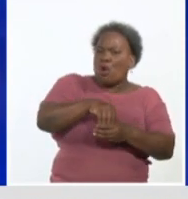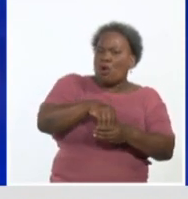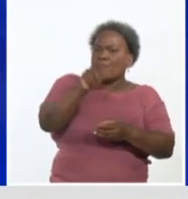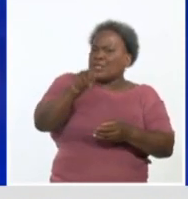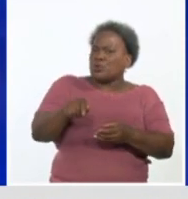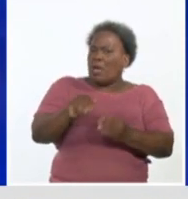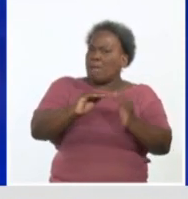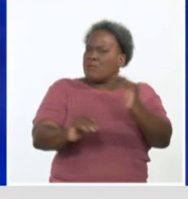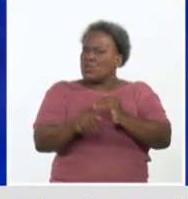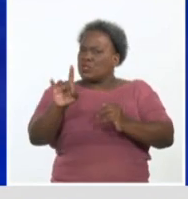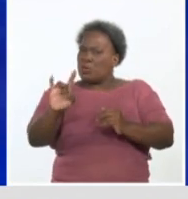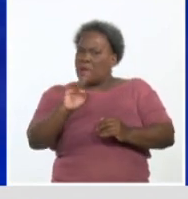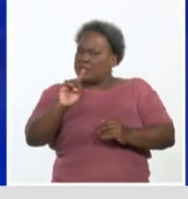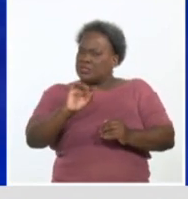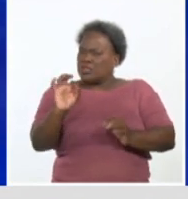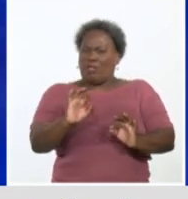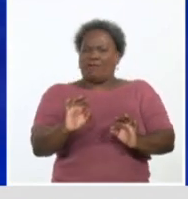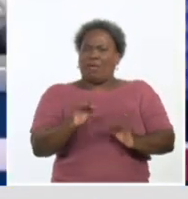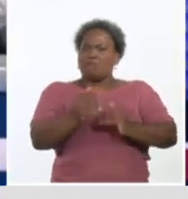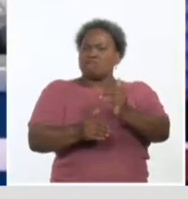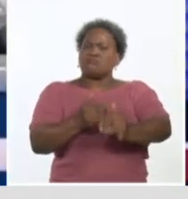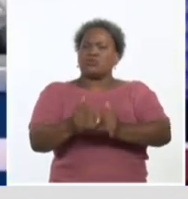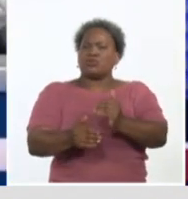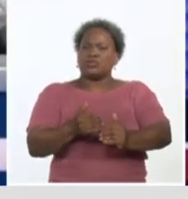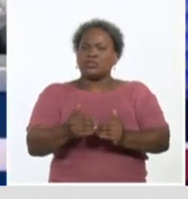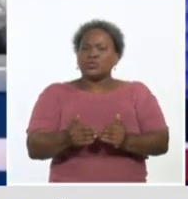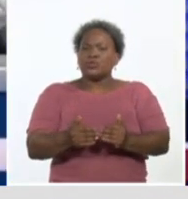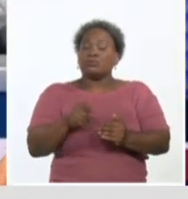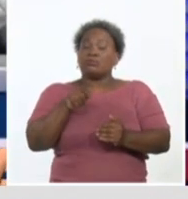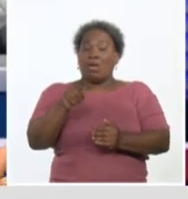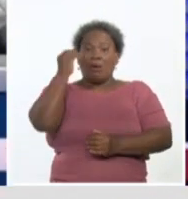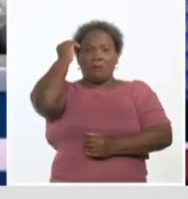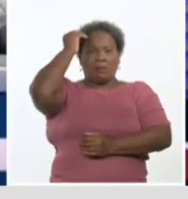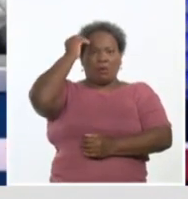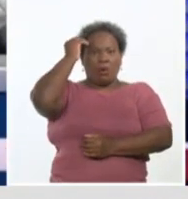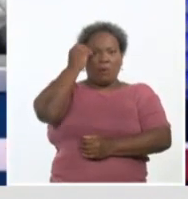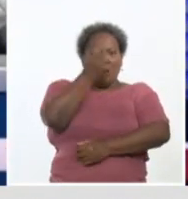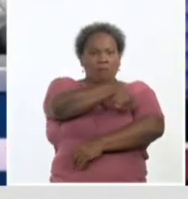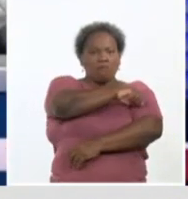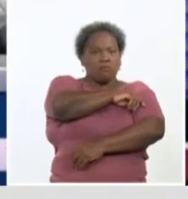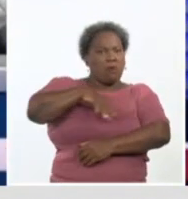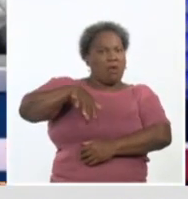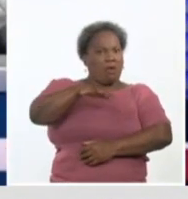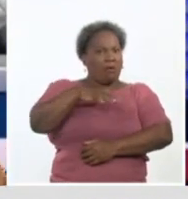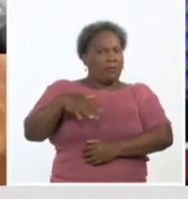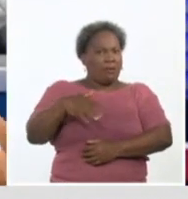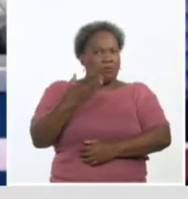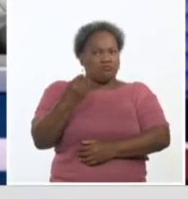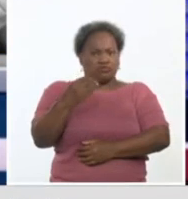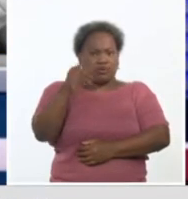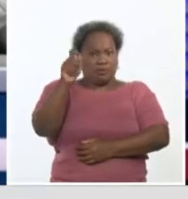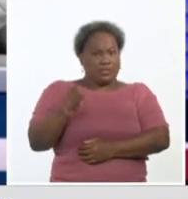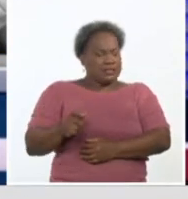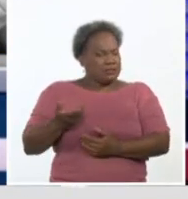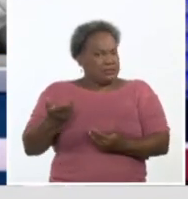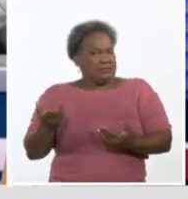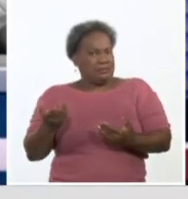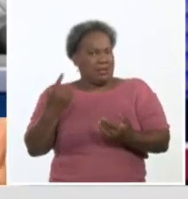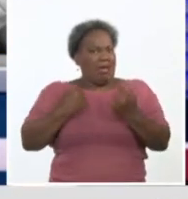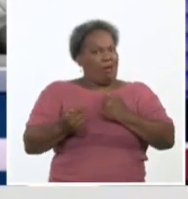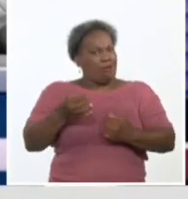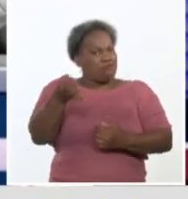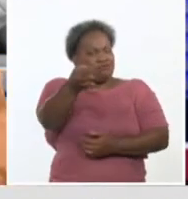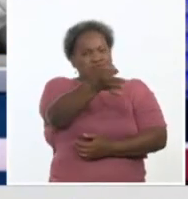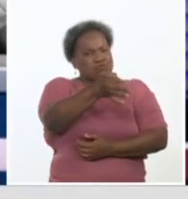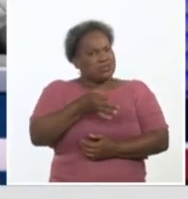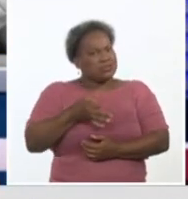que todavía en estos temas preocupa a la población. Muchos no se han incorporado. Algunos municipios de la capital